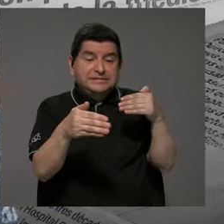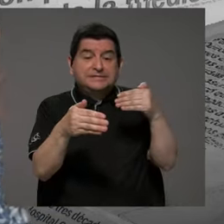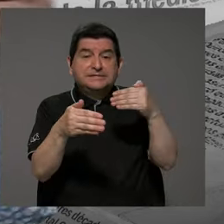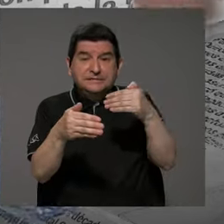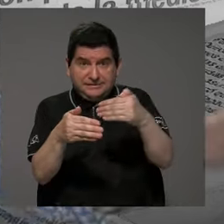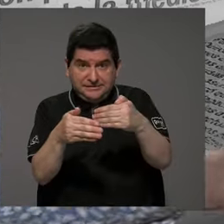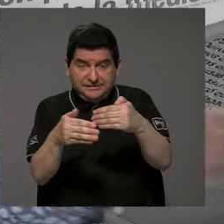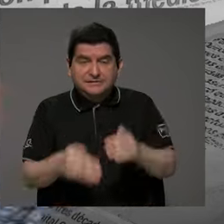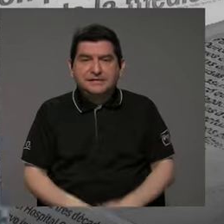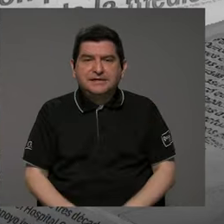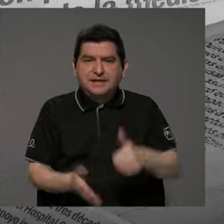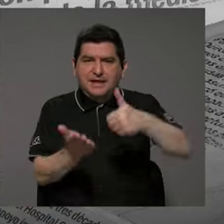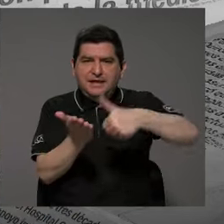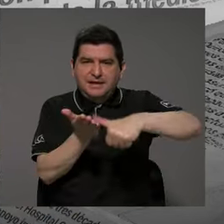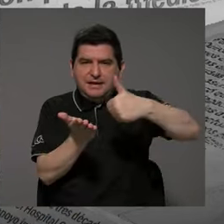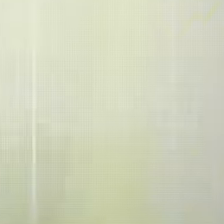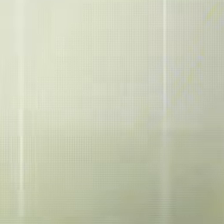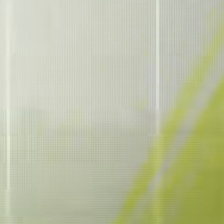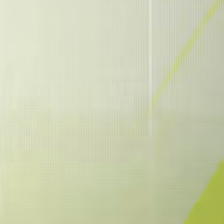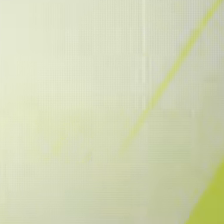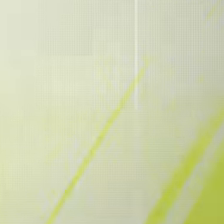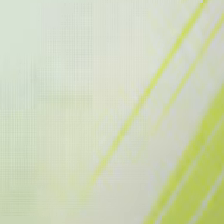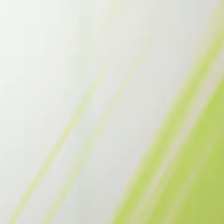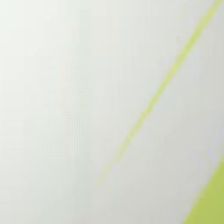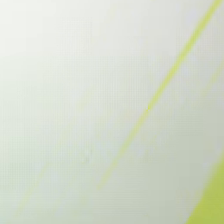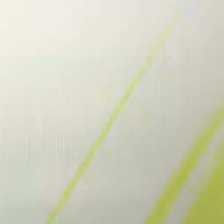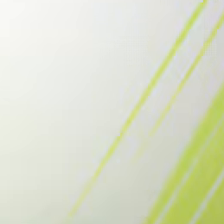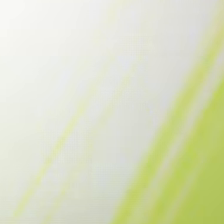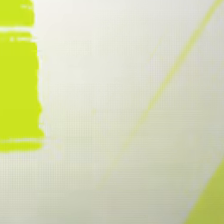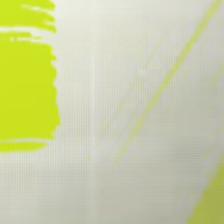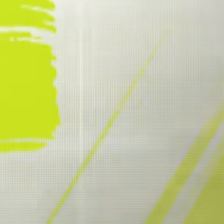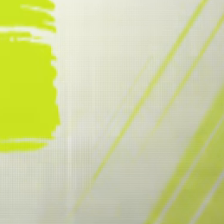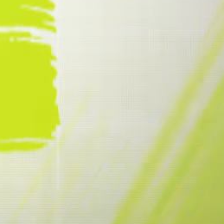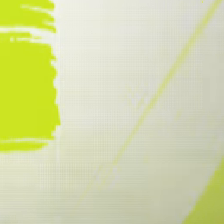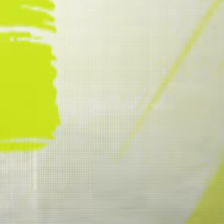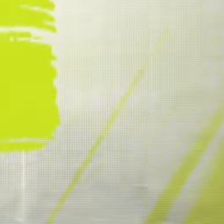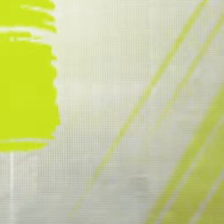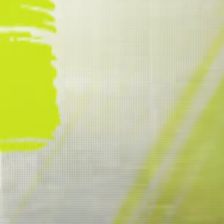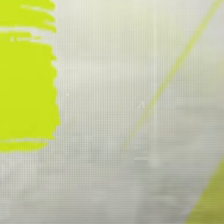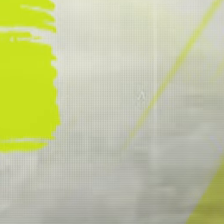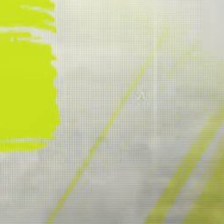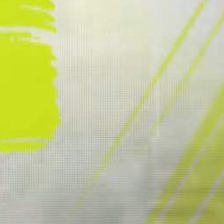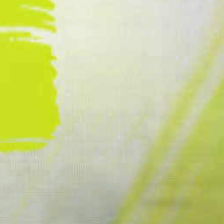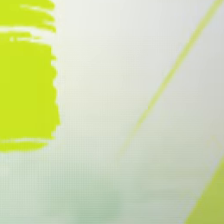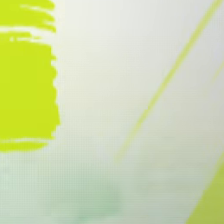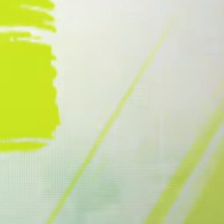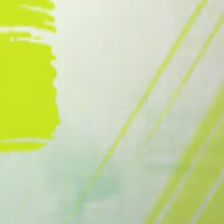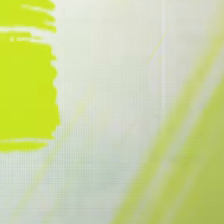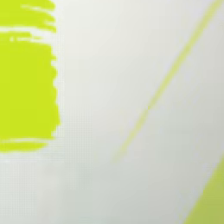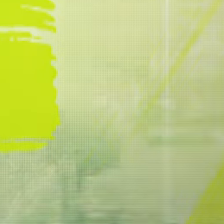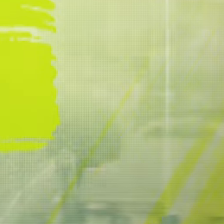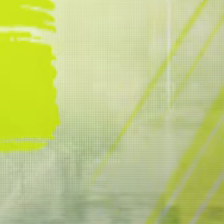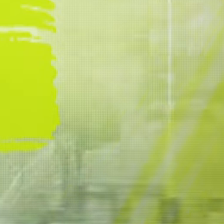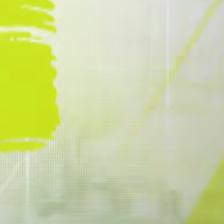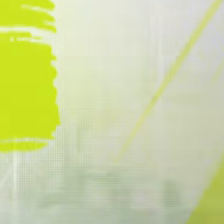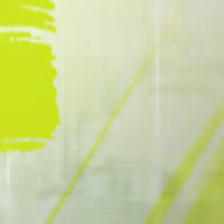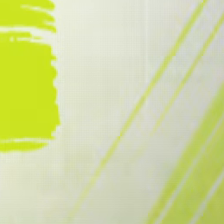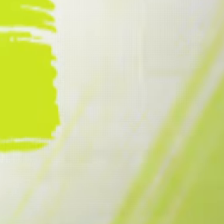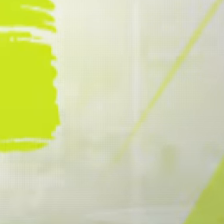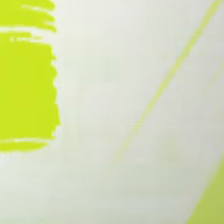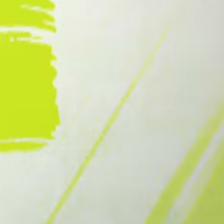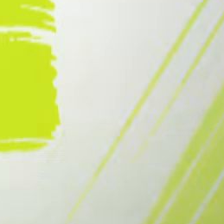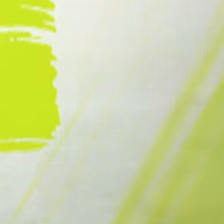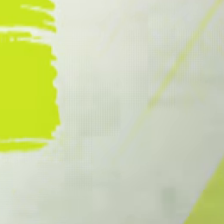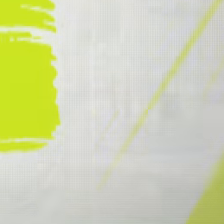ya están las elecciones? Bueno, hablando de las elecciones... Perdón, son temas que estamos hablando aquí, de TICS,